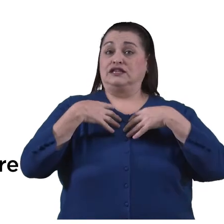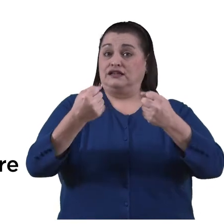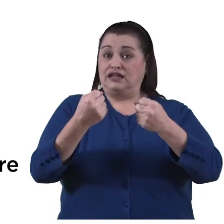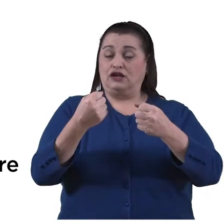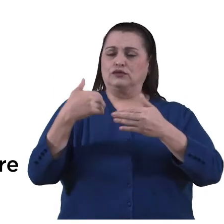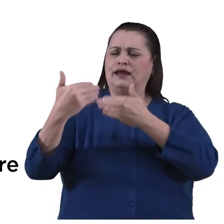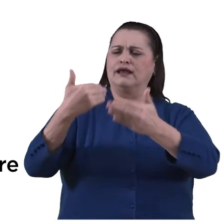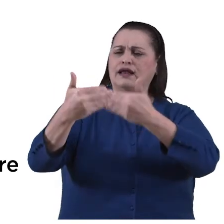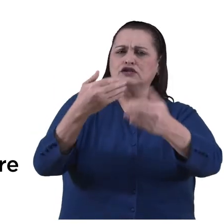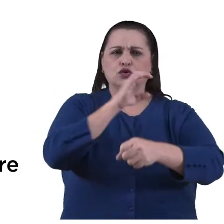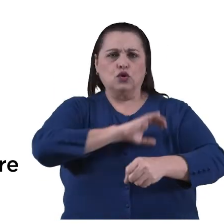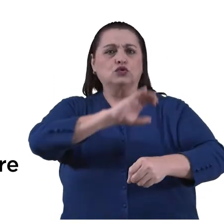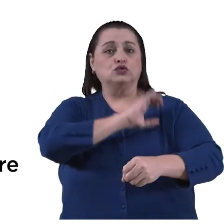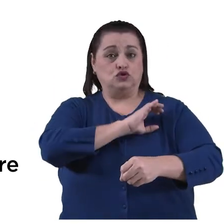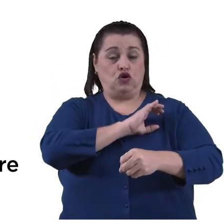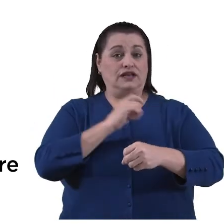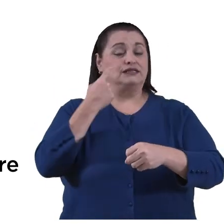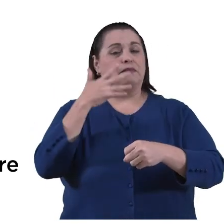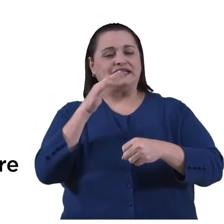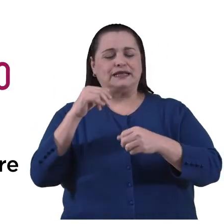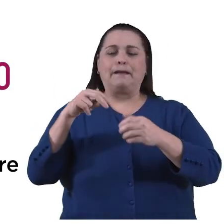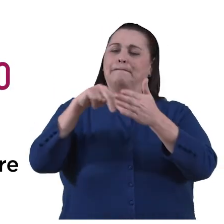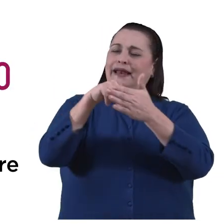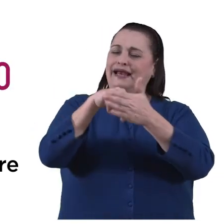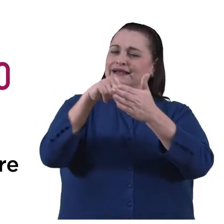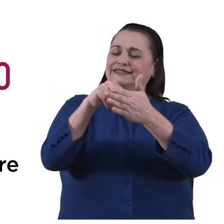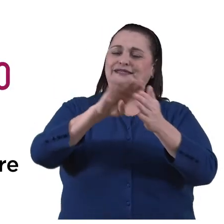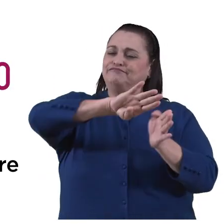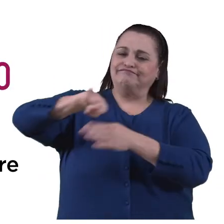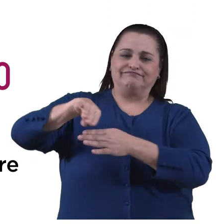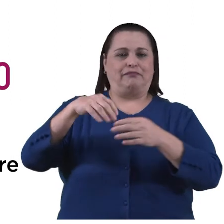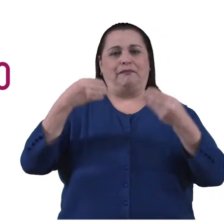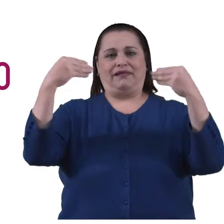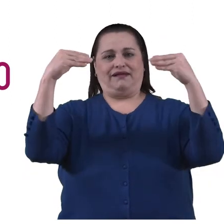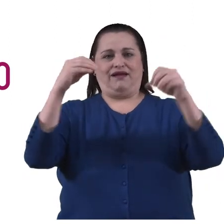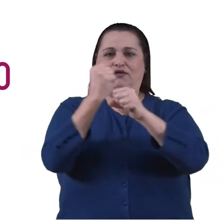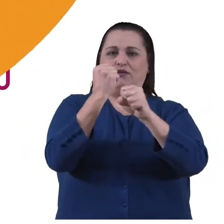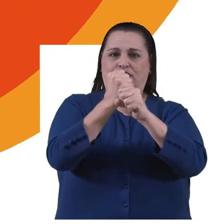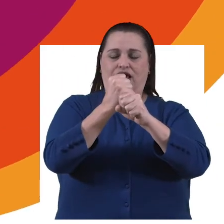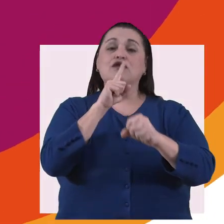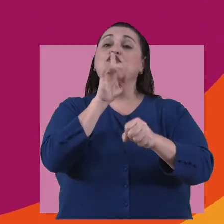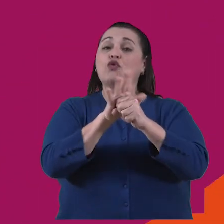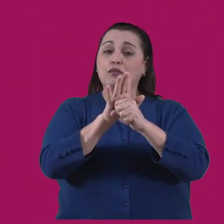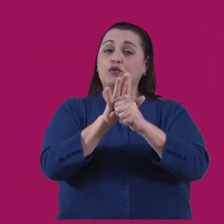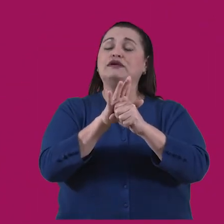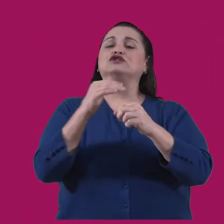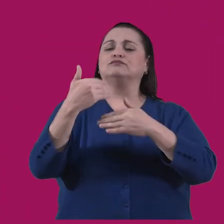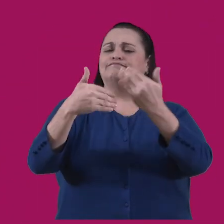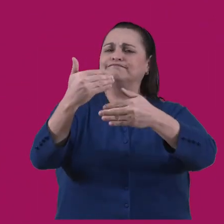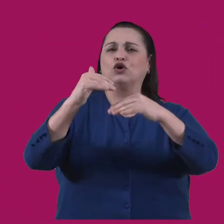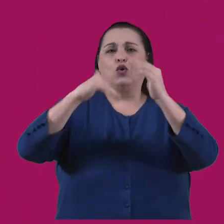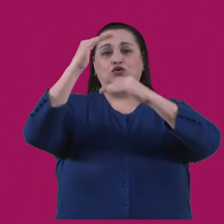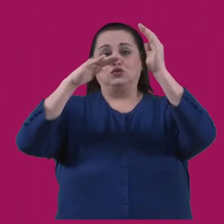así como la generación de condiciones para el cierre de brechas de género en el mercado laboral. Con el compromiso de